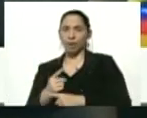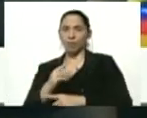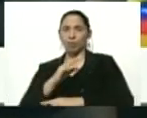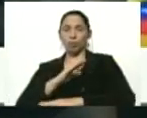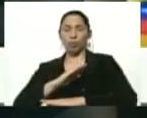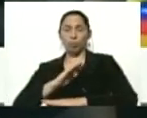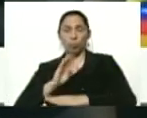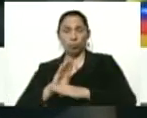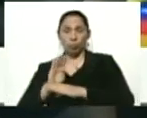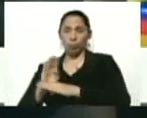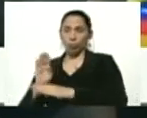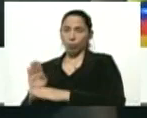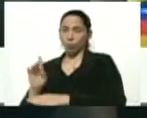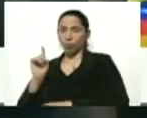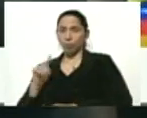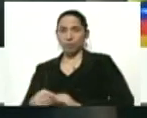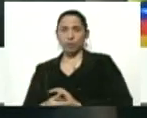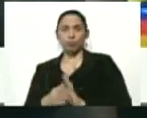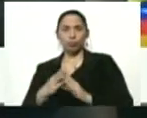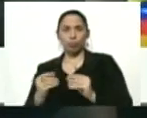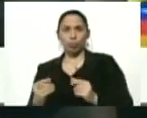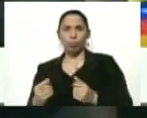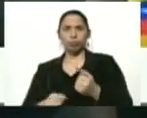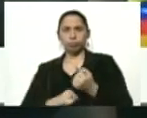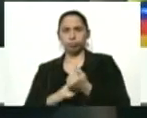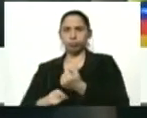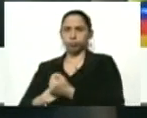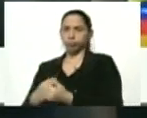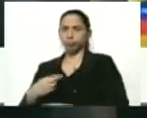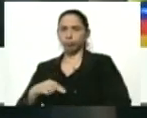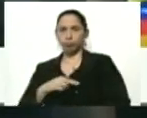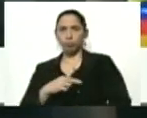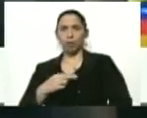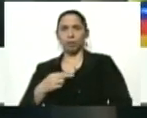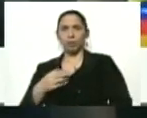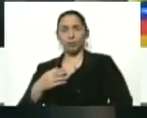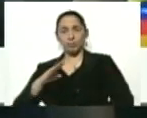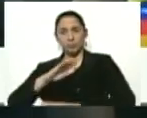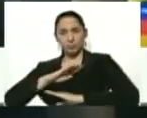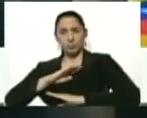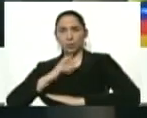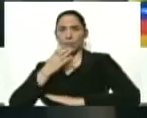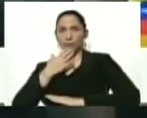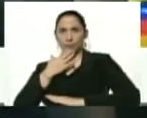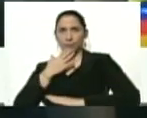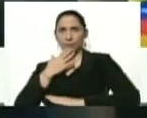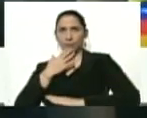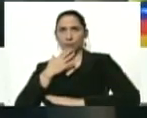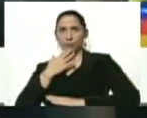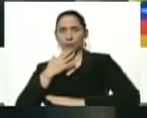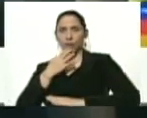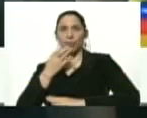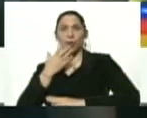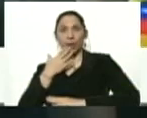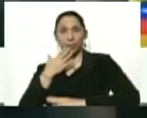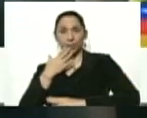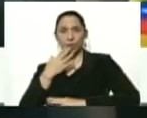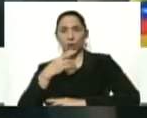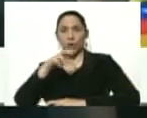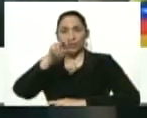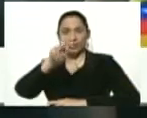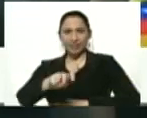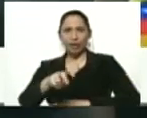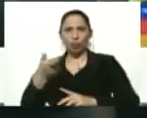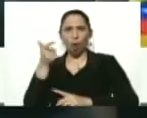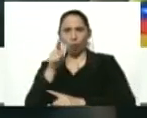amerita que todos aportemos de nuestra parte por lo menos un puesto de por medio tener separación de al menos un puesto de por